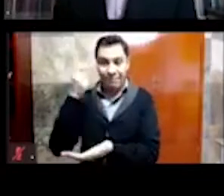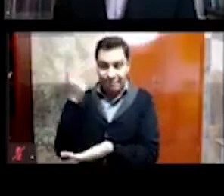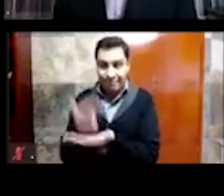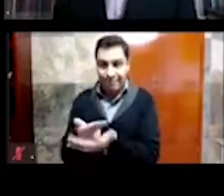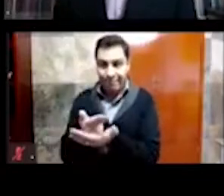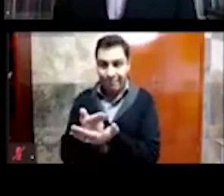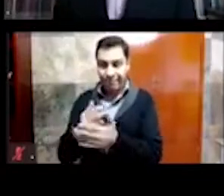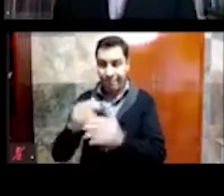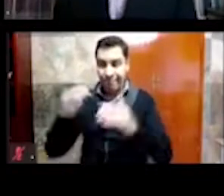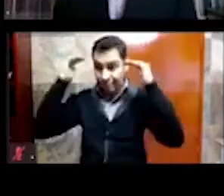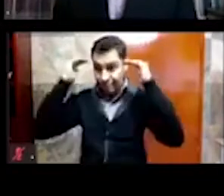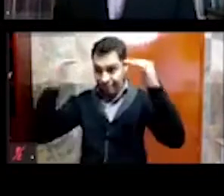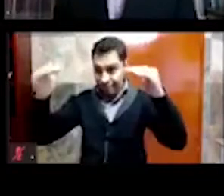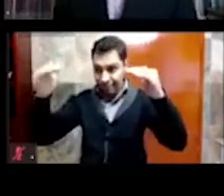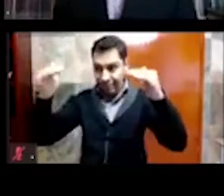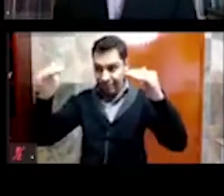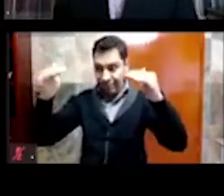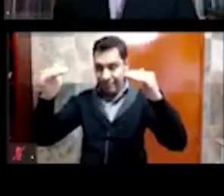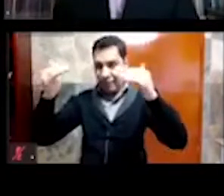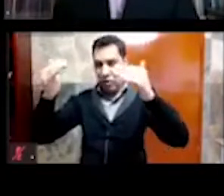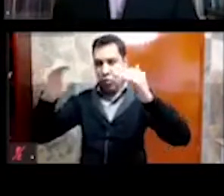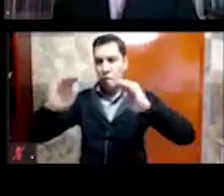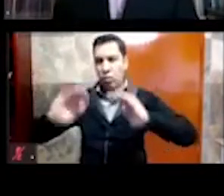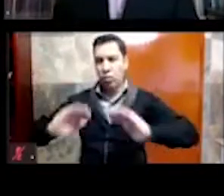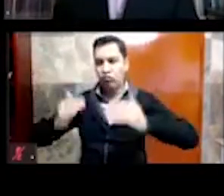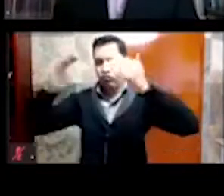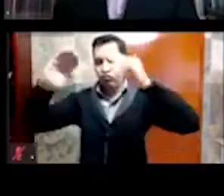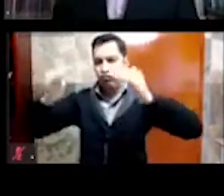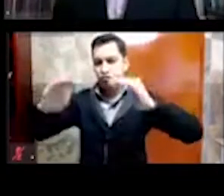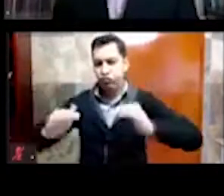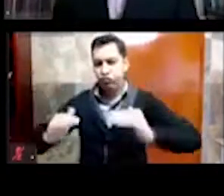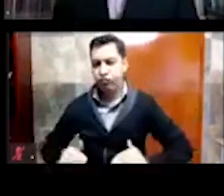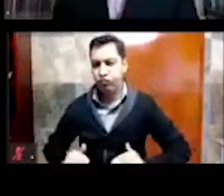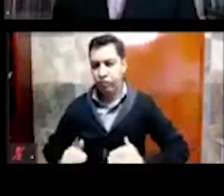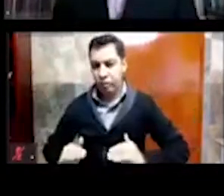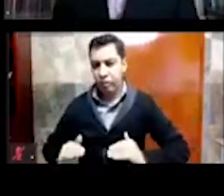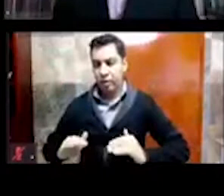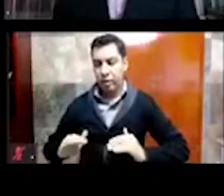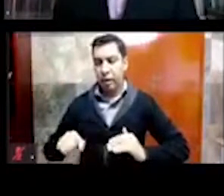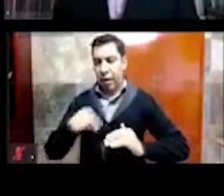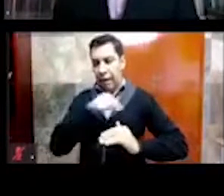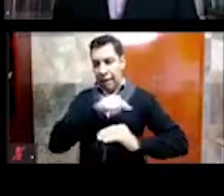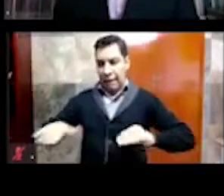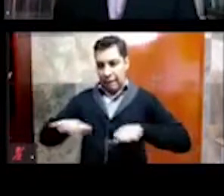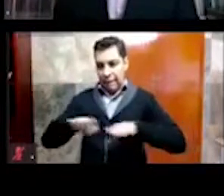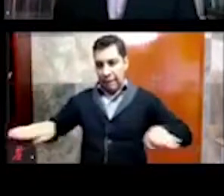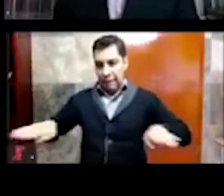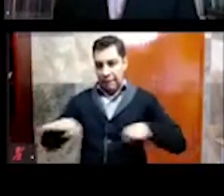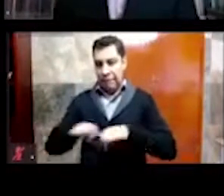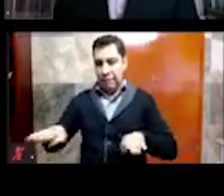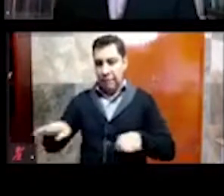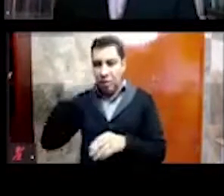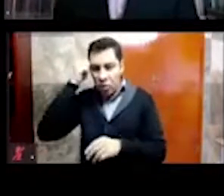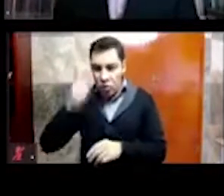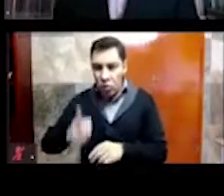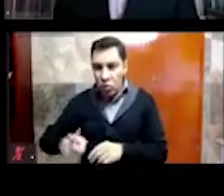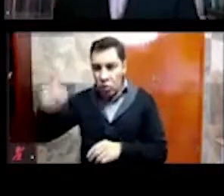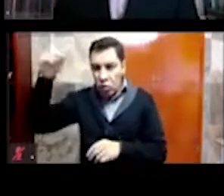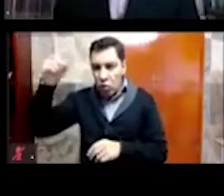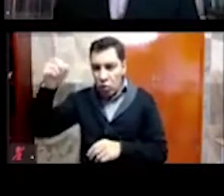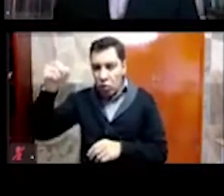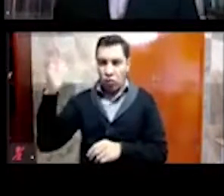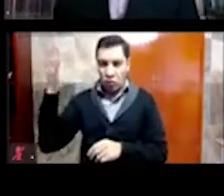adoratorios dedicados, el del lado sur, a su dios tutelar, de los mexicas, que era huixilopostri, una deidad solar,